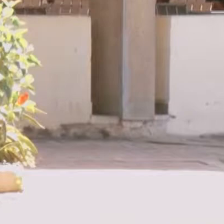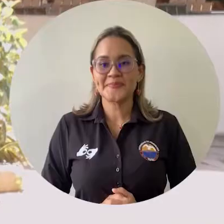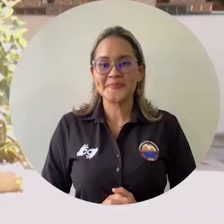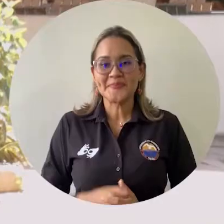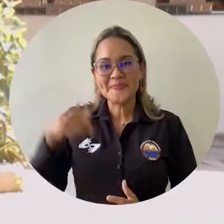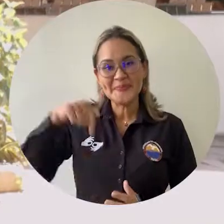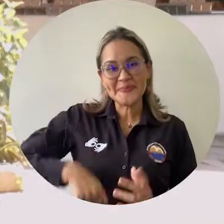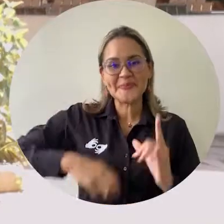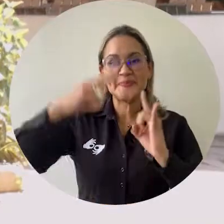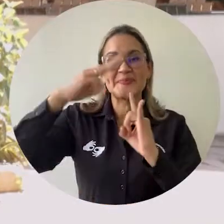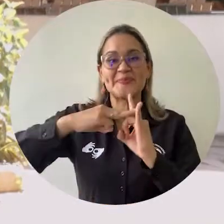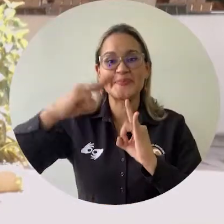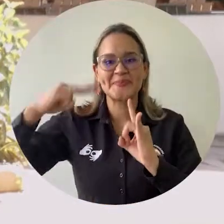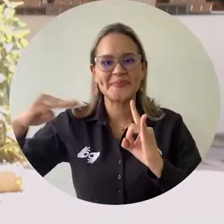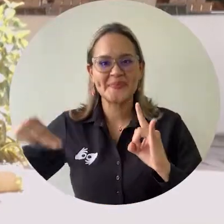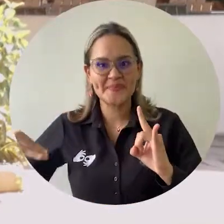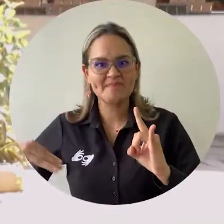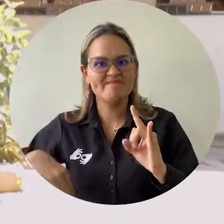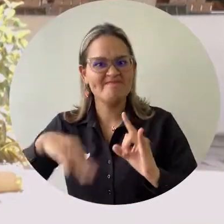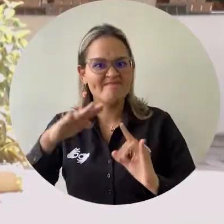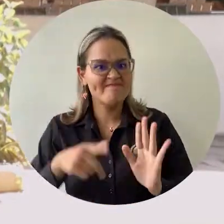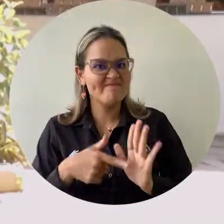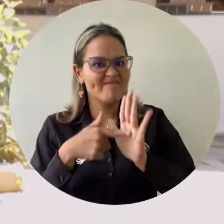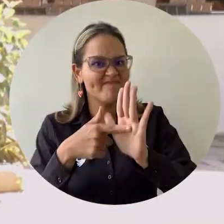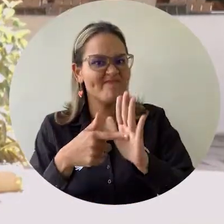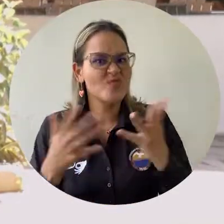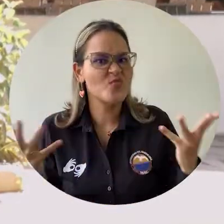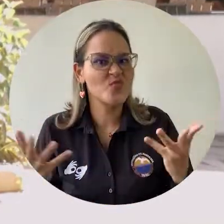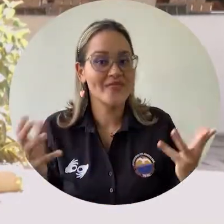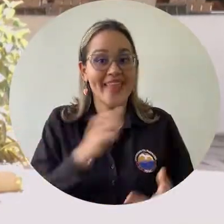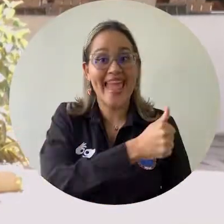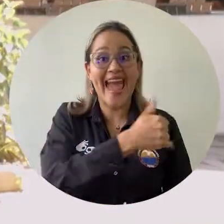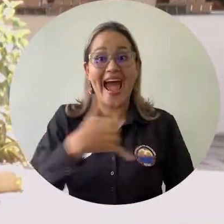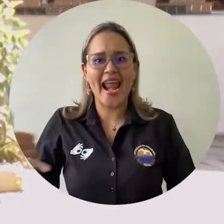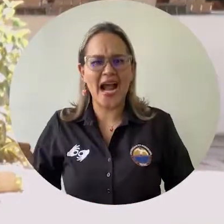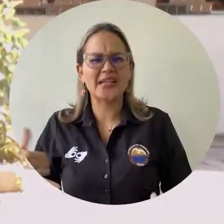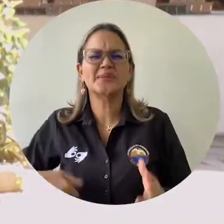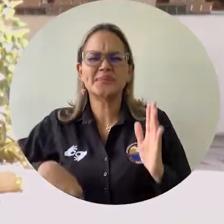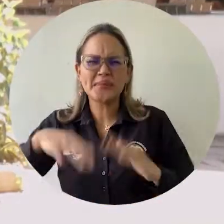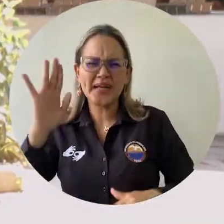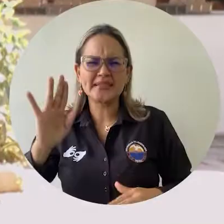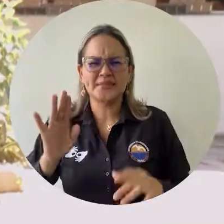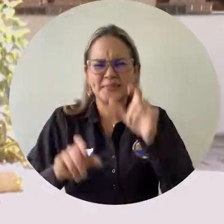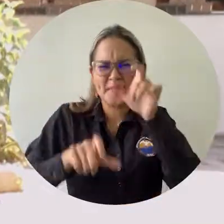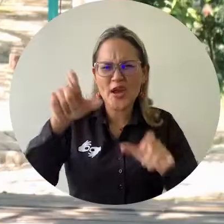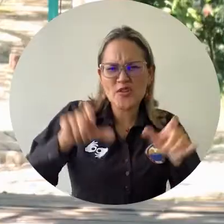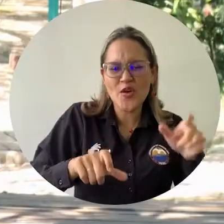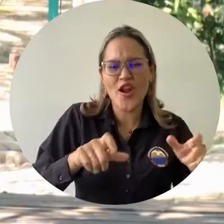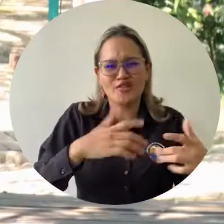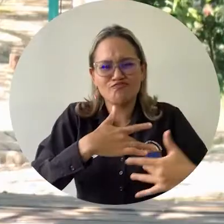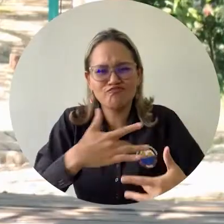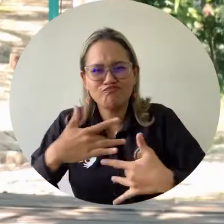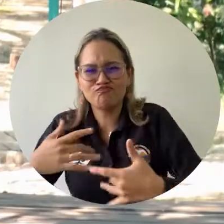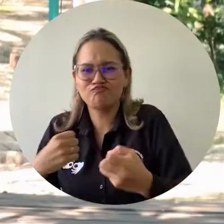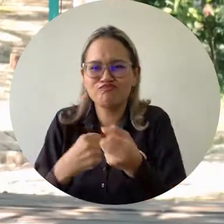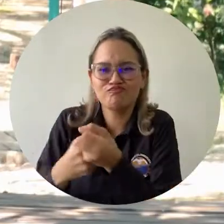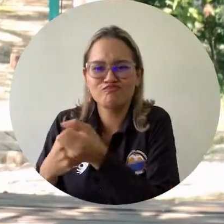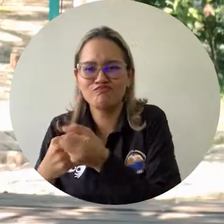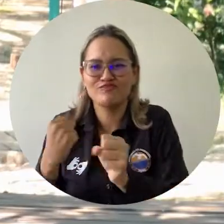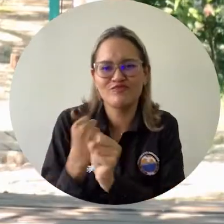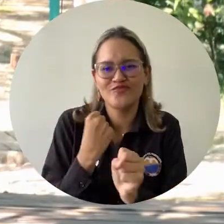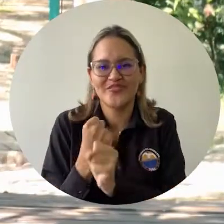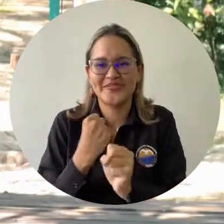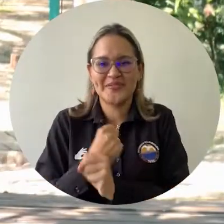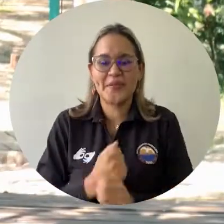Nuestra Casa de Estudios Superiores presentó en Aracataca, Magdalena, el voluntariado macondiano. A través de esta